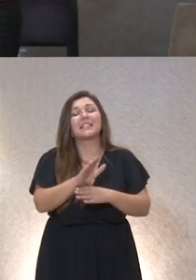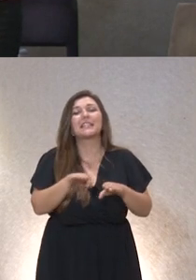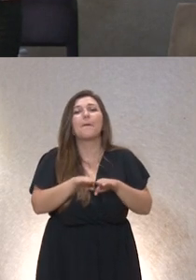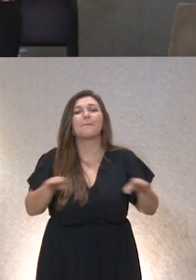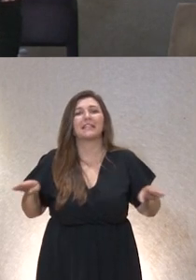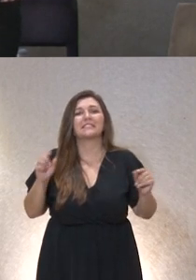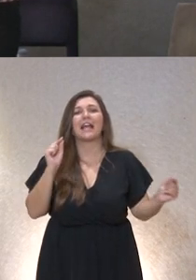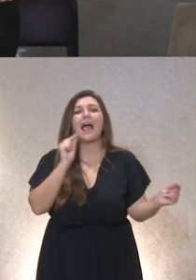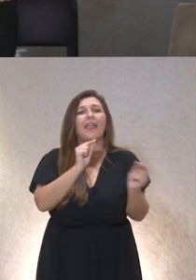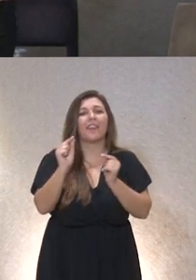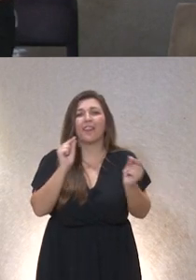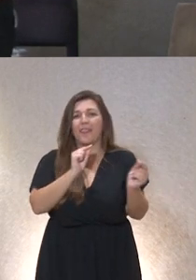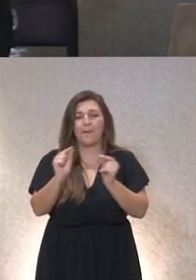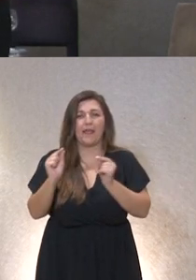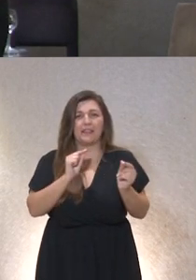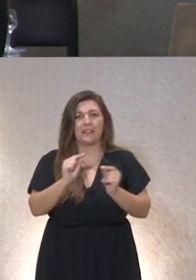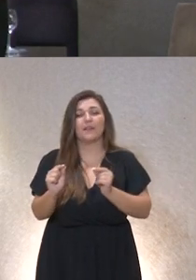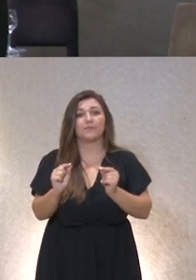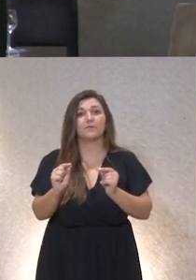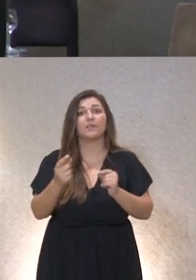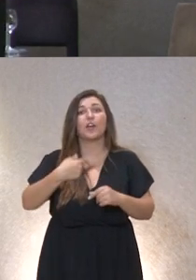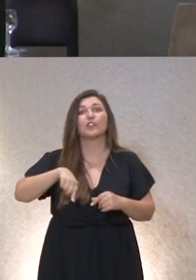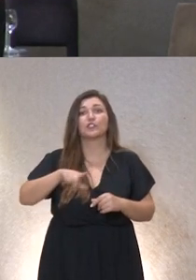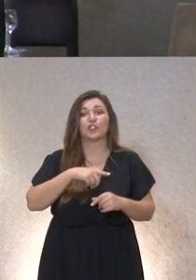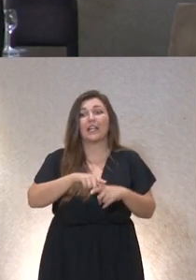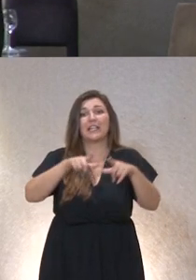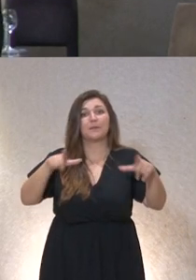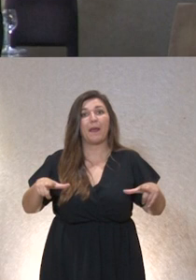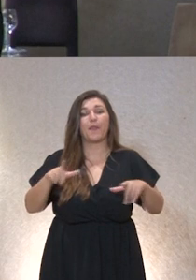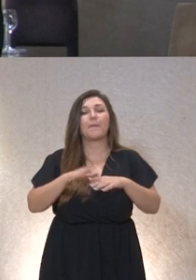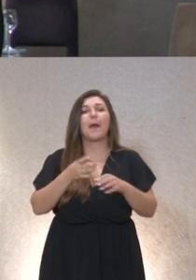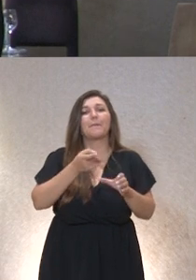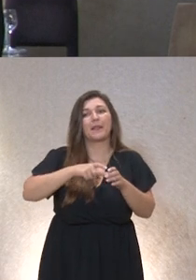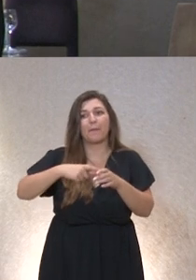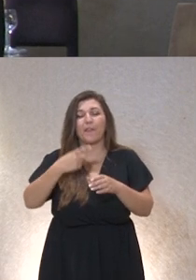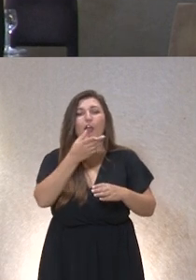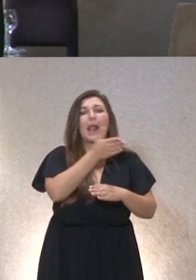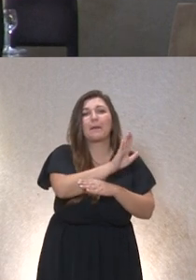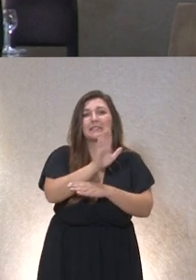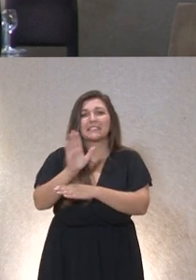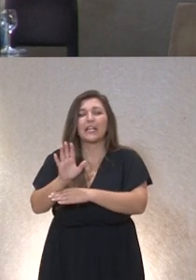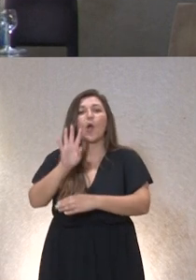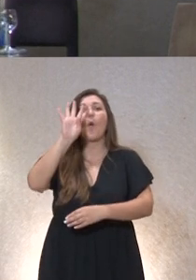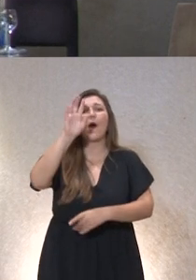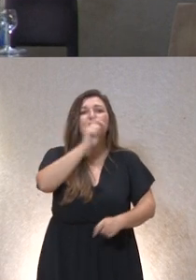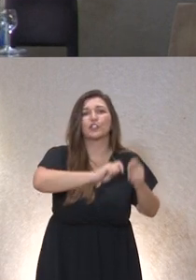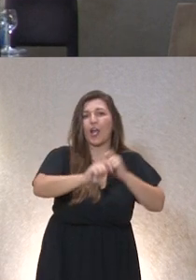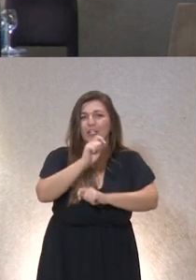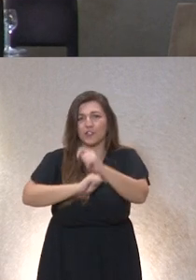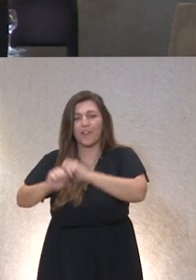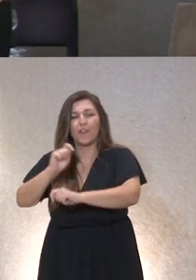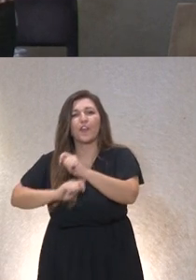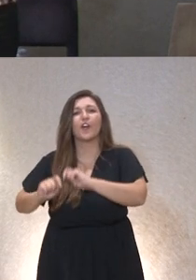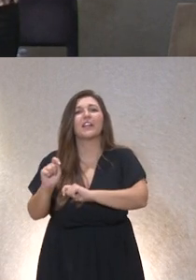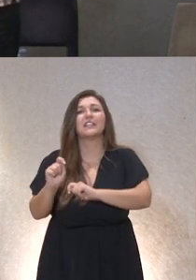una mesa de debate que es un espacio para la participación con representantes de cuatro asociaciones de